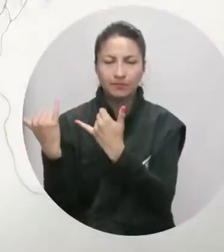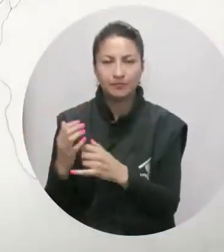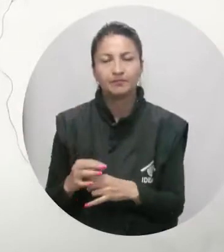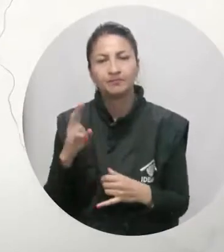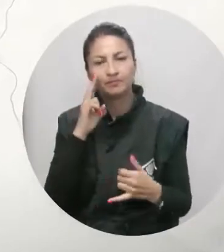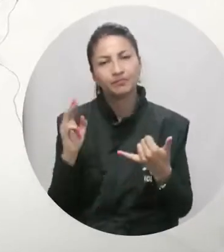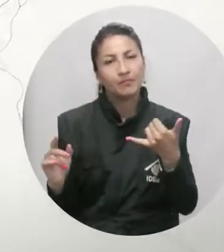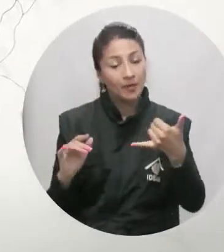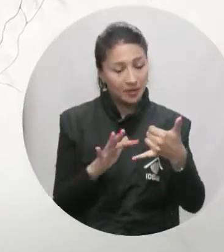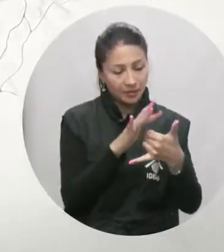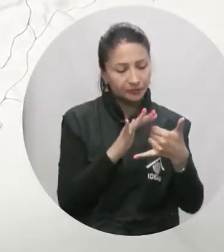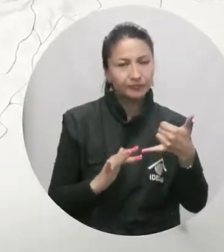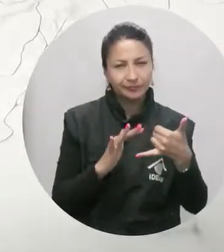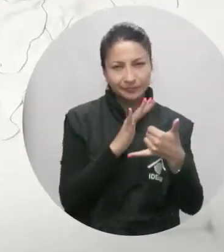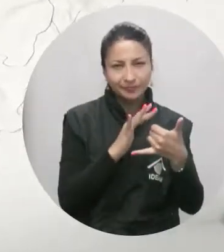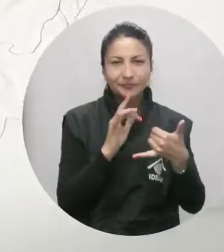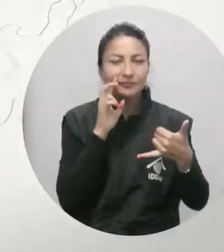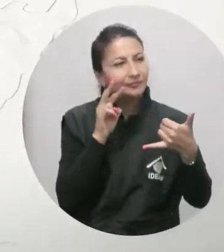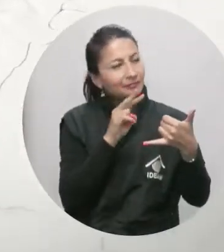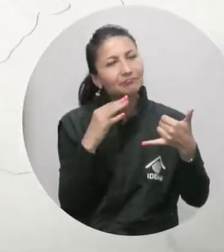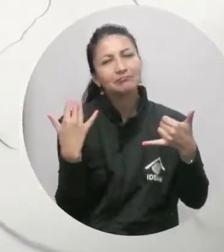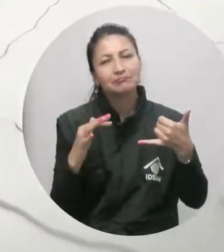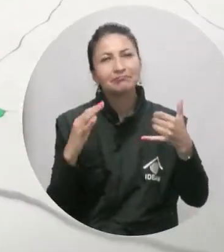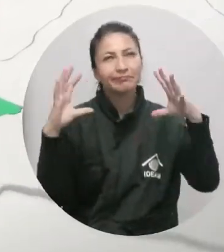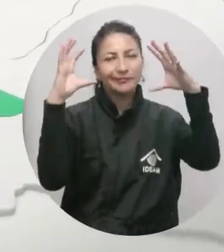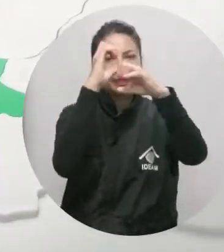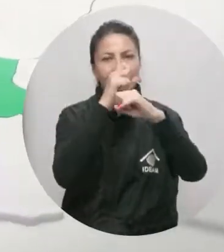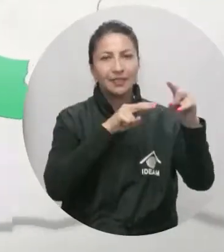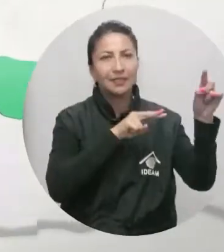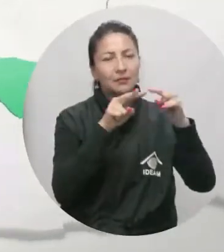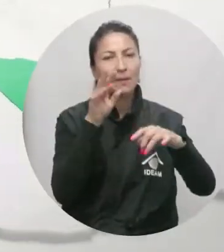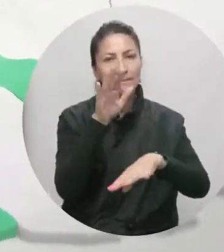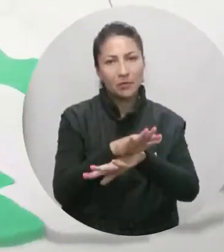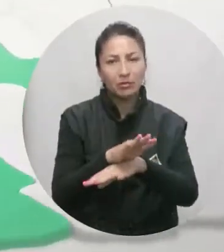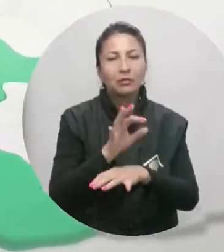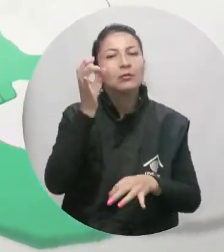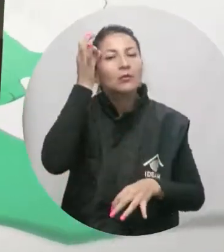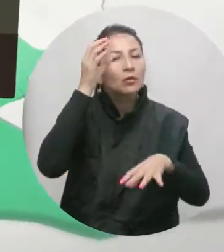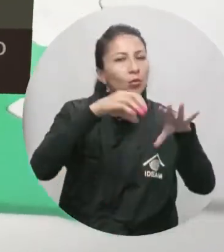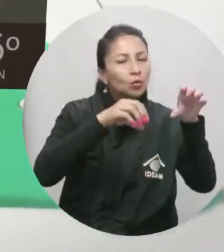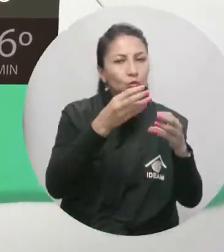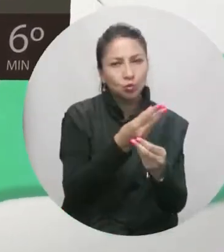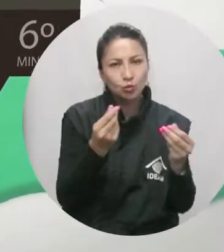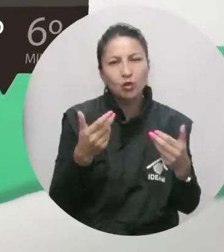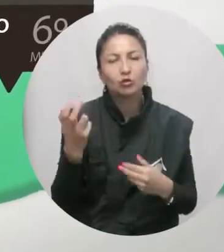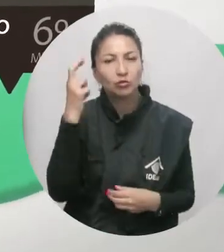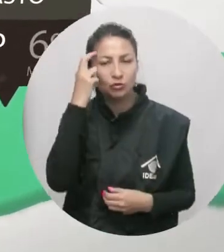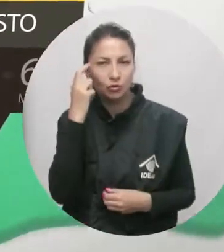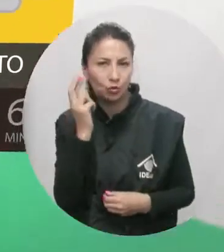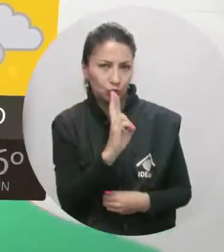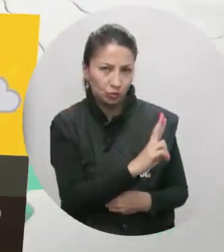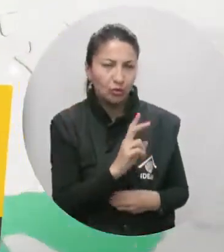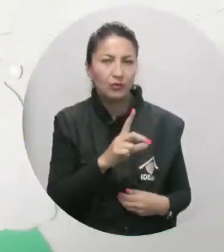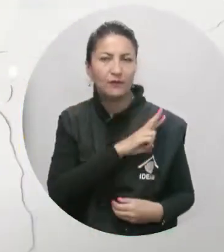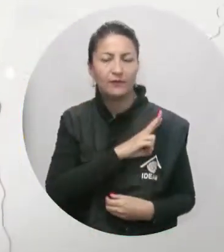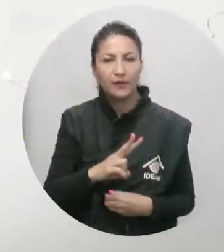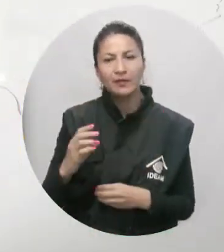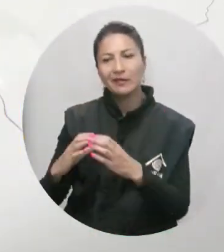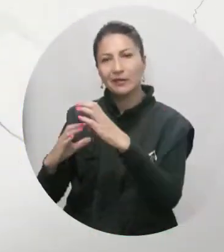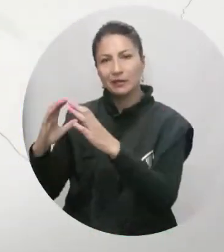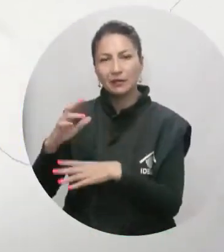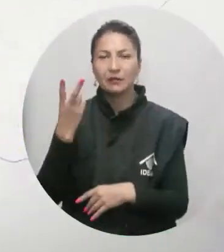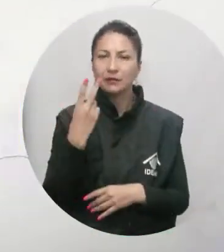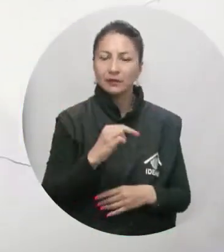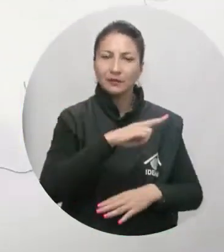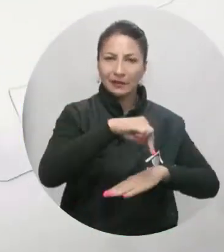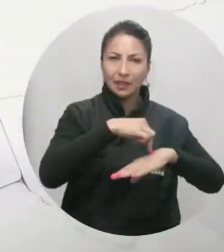Desde la costa del Pacífico se verá nublado durante la tarde con lluvias suaves en el sur del Chocó, Valle del Cauca, Cauca y el sur del Nariño.